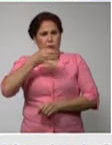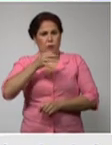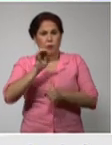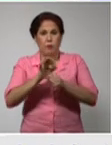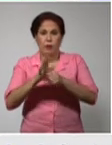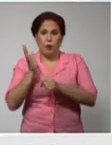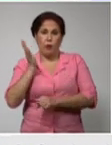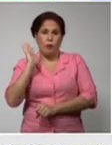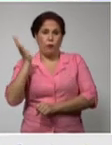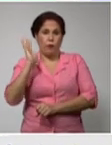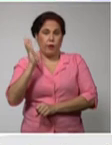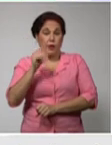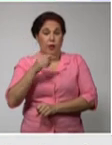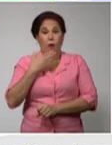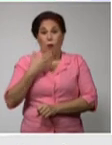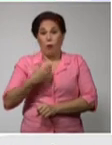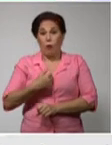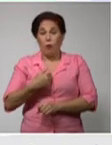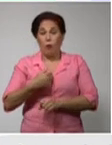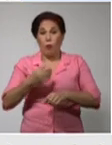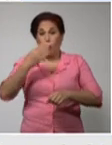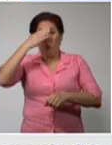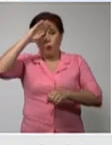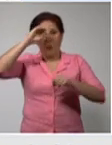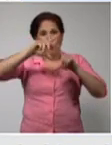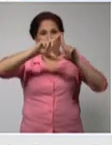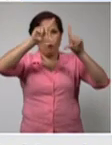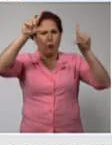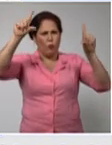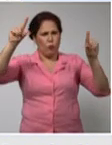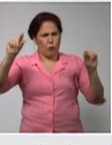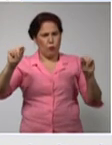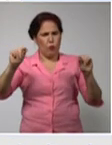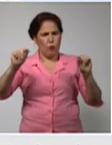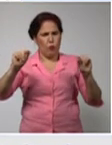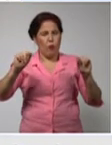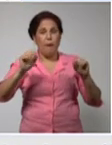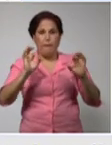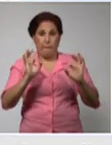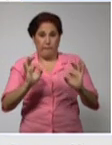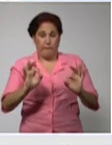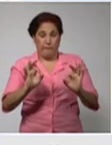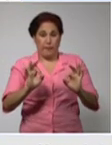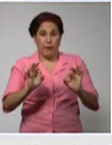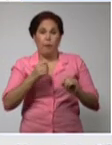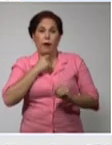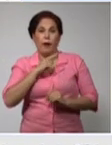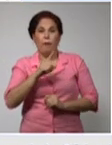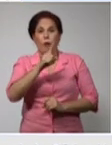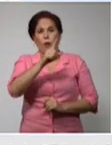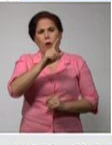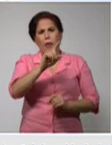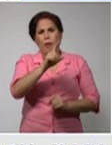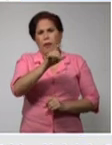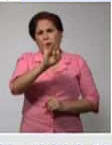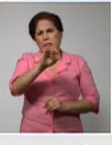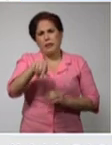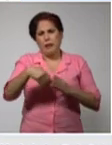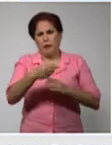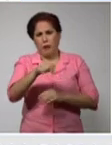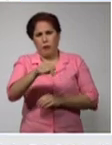comportamiento de la pandemia en Cuba en los primeros 17 días